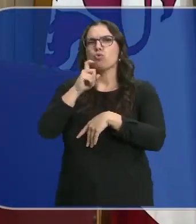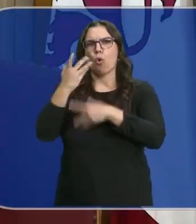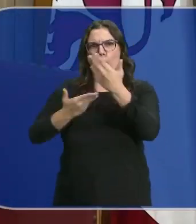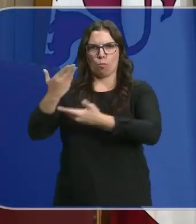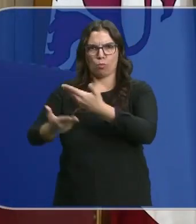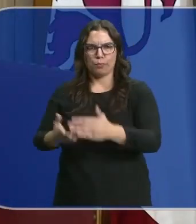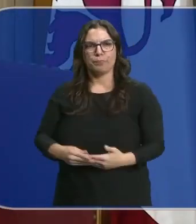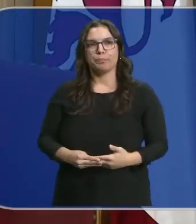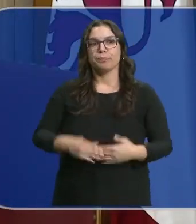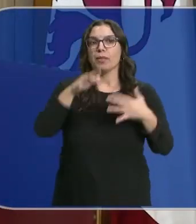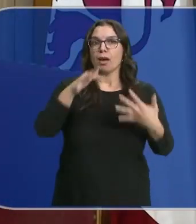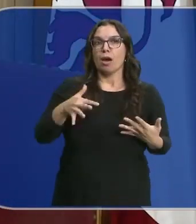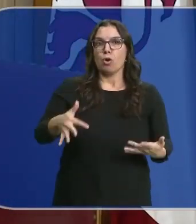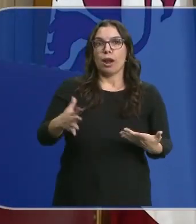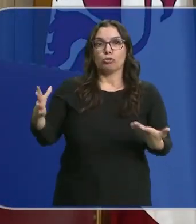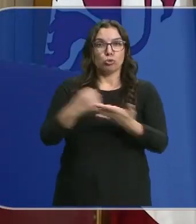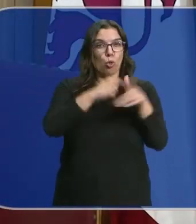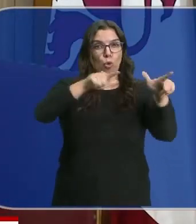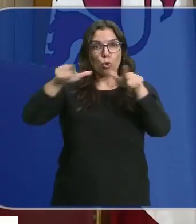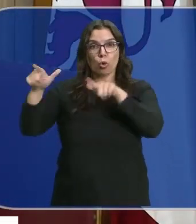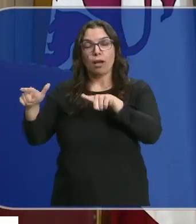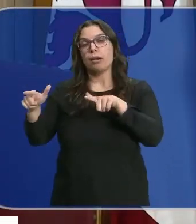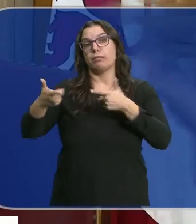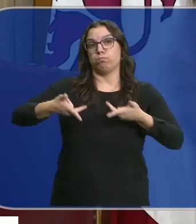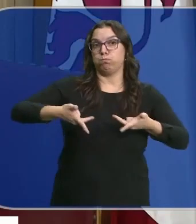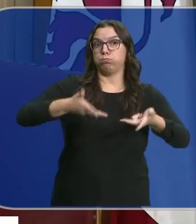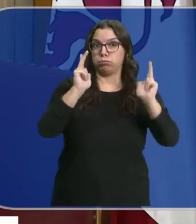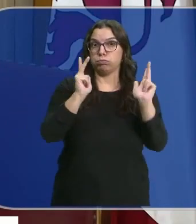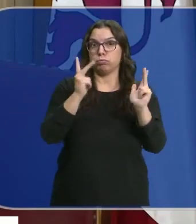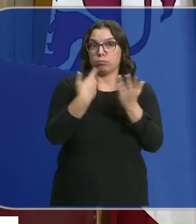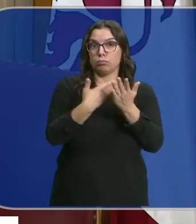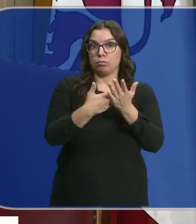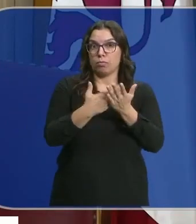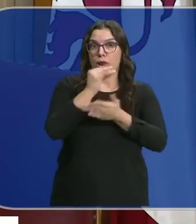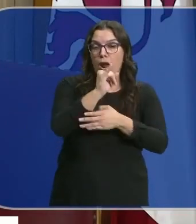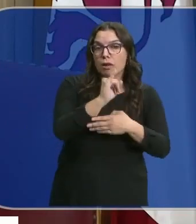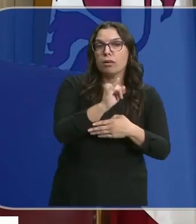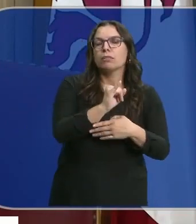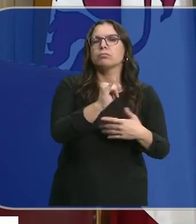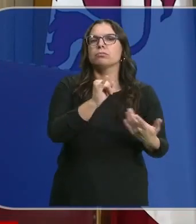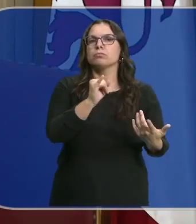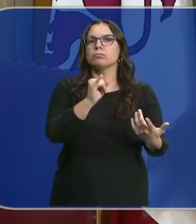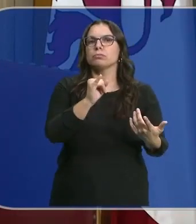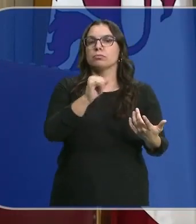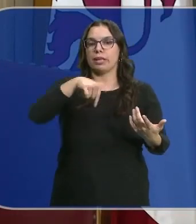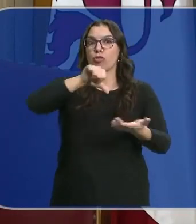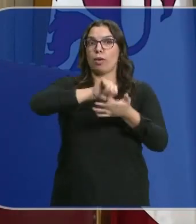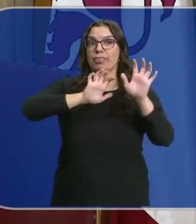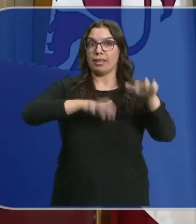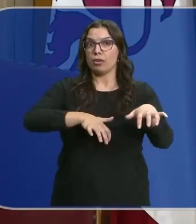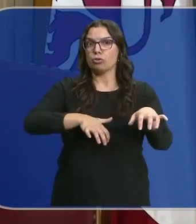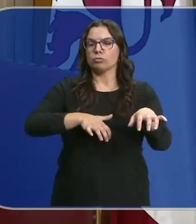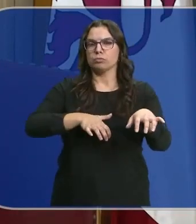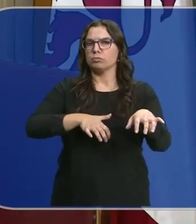A día de hoy, todos los establecimientos que están prestando algún servicio en la ciudad de León